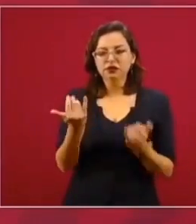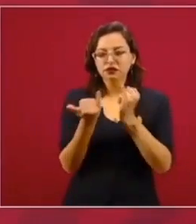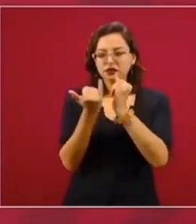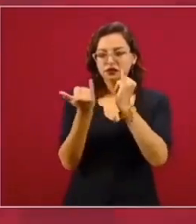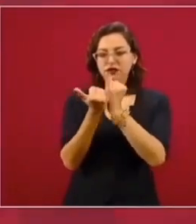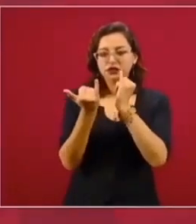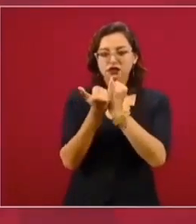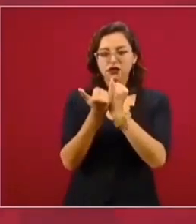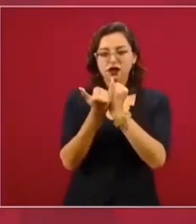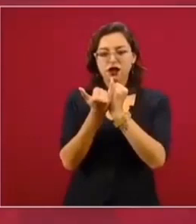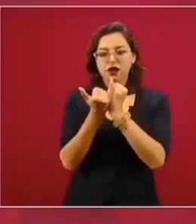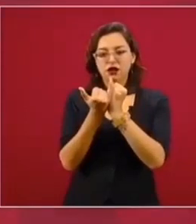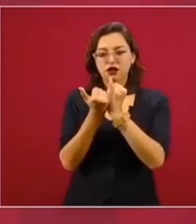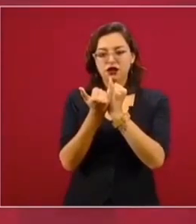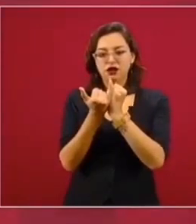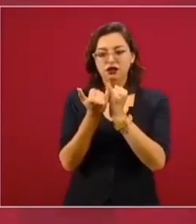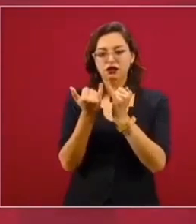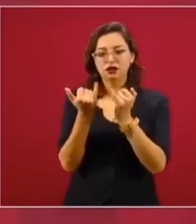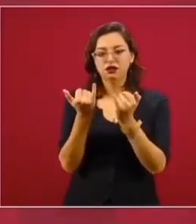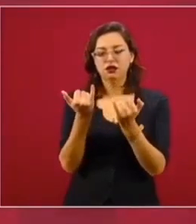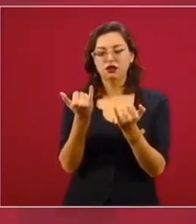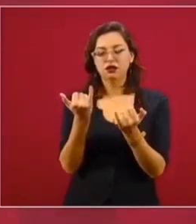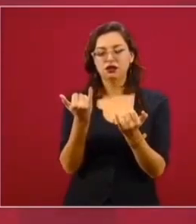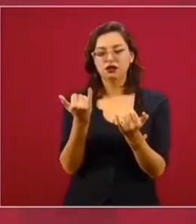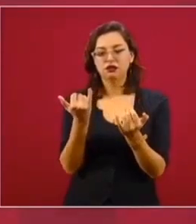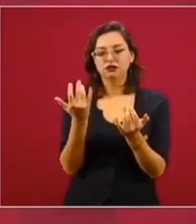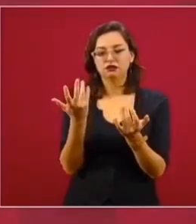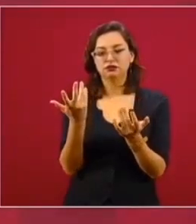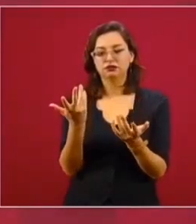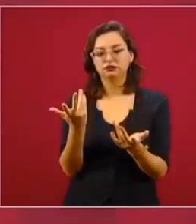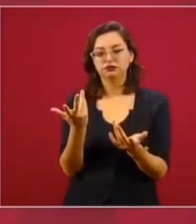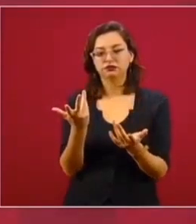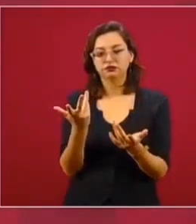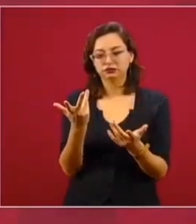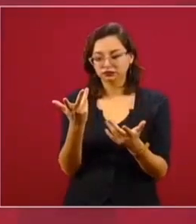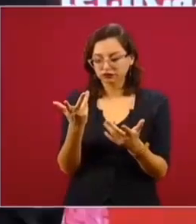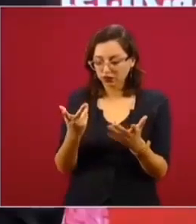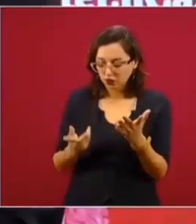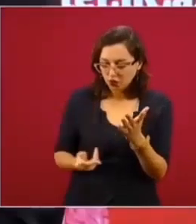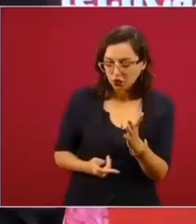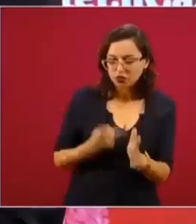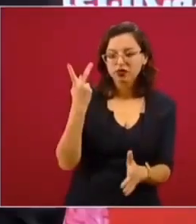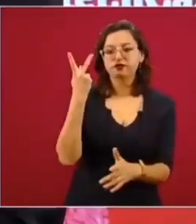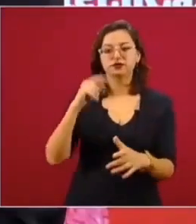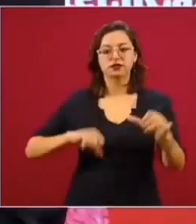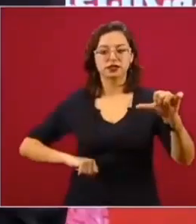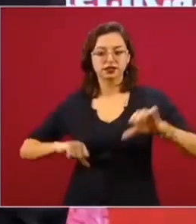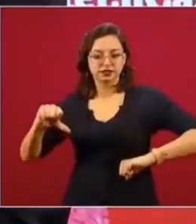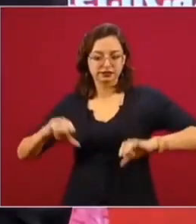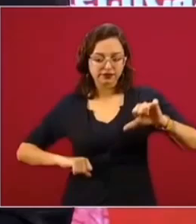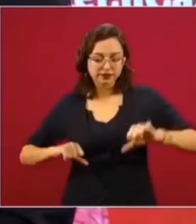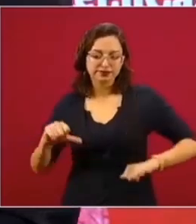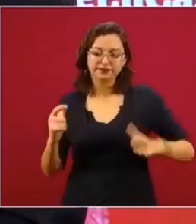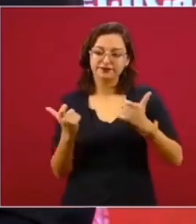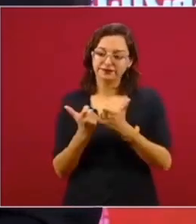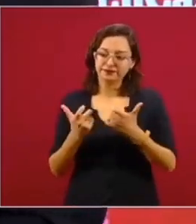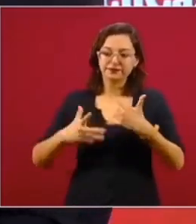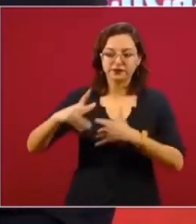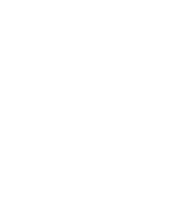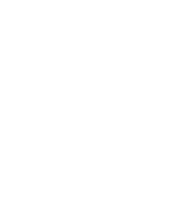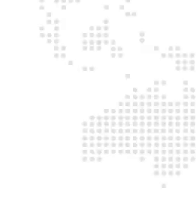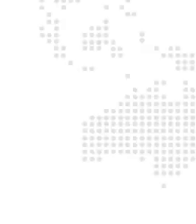el restablecimiento de la normalidad económica y comercial.